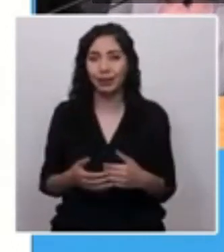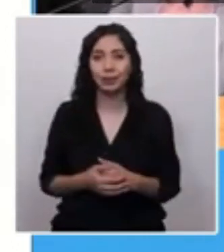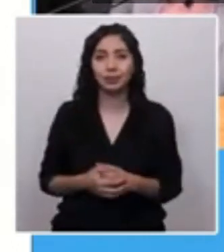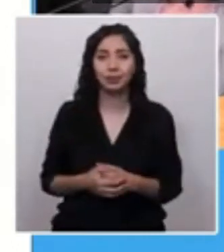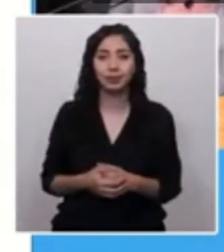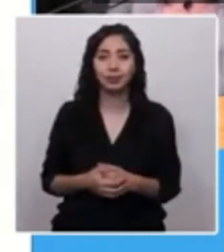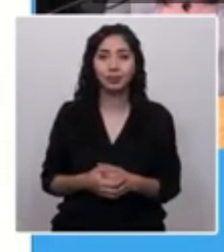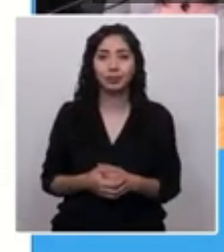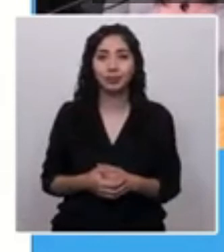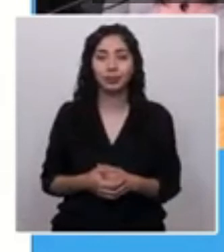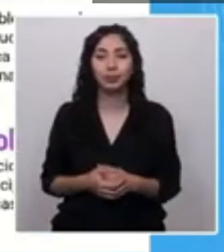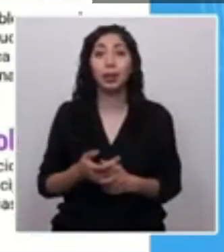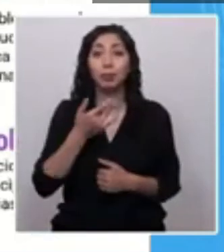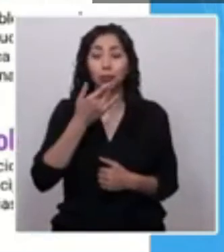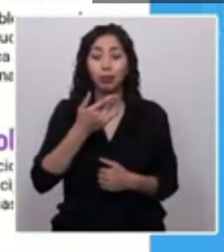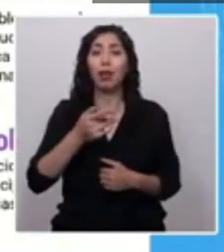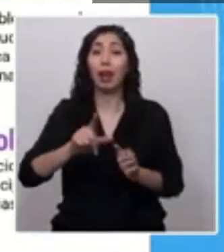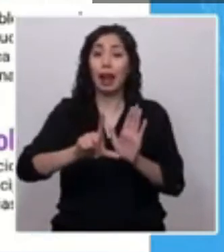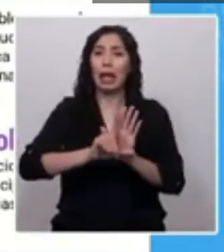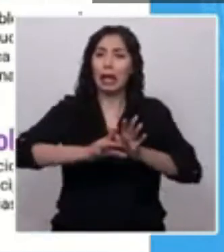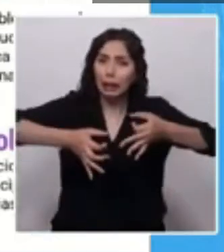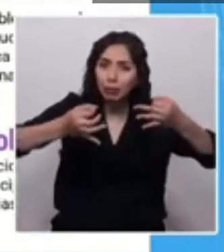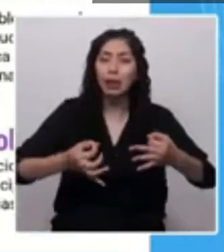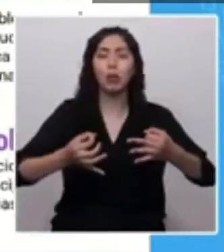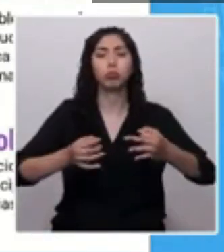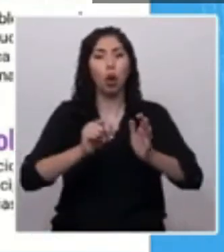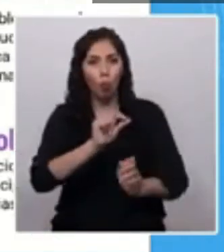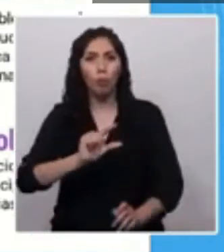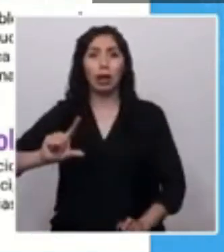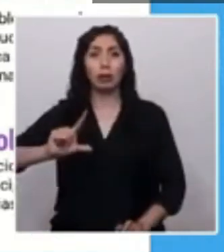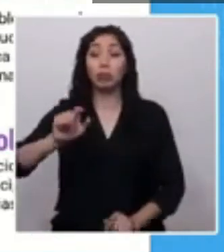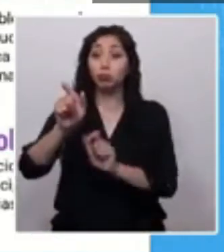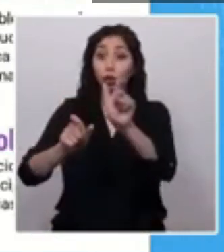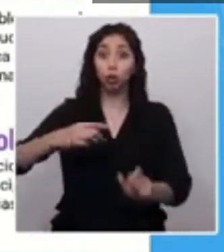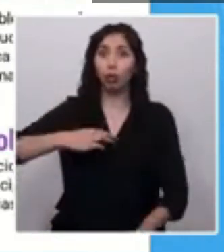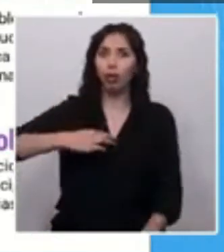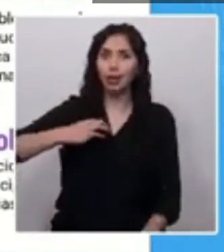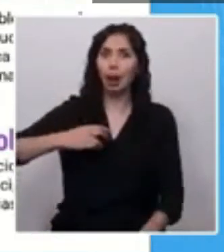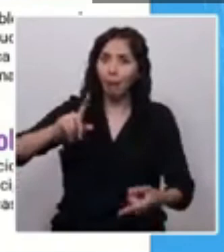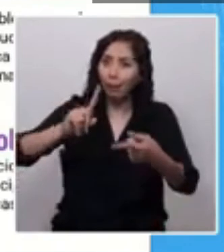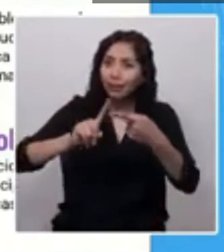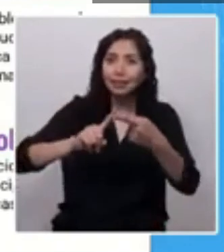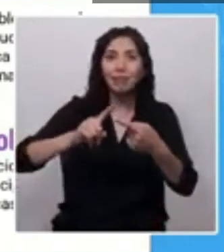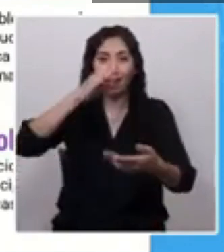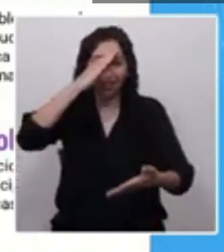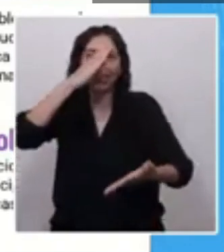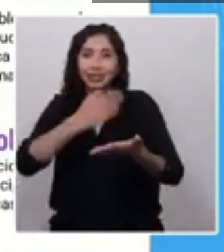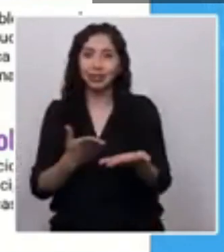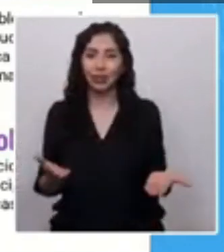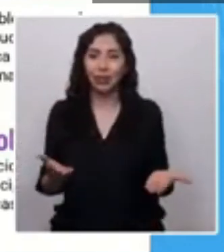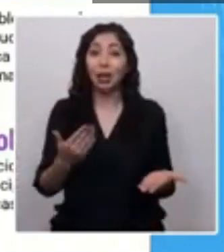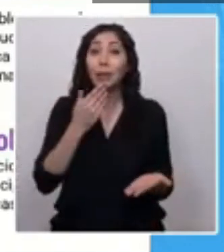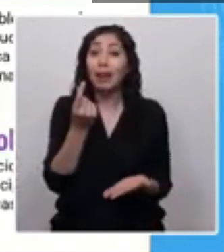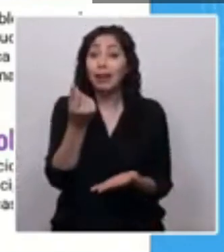legitimidad, porque la ciudadanía se involucra, la ciudadanía toma las decisiones. Disminuye la corrupción, porque